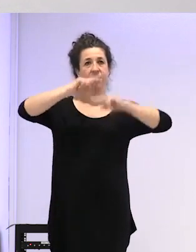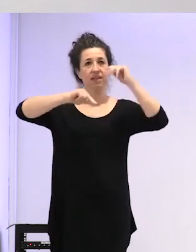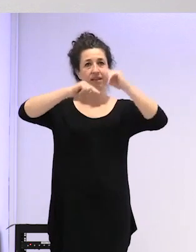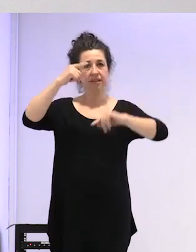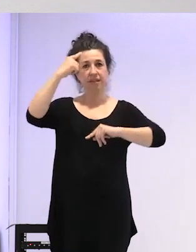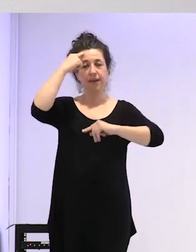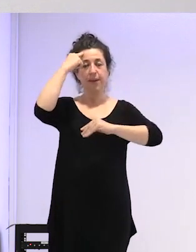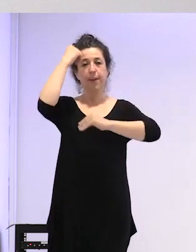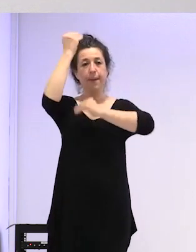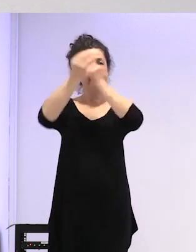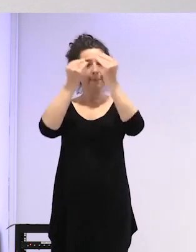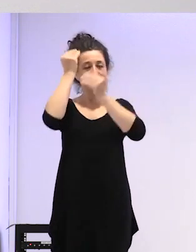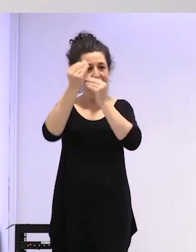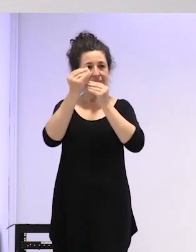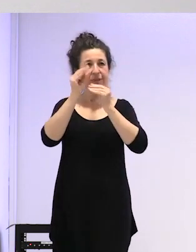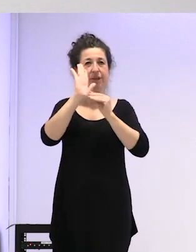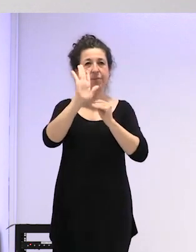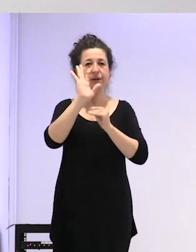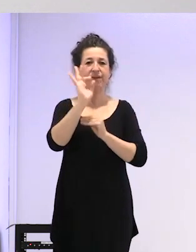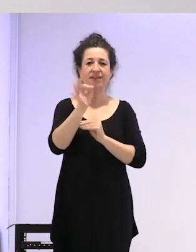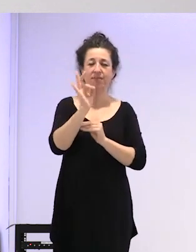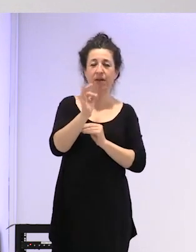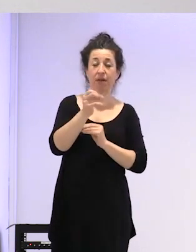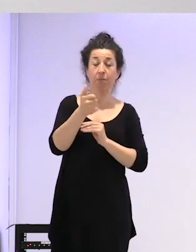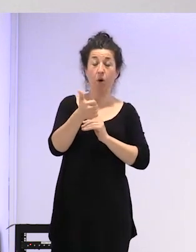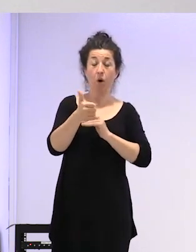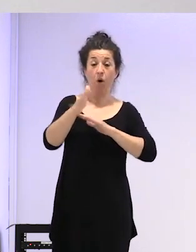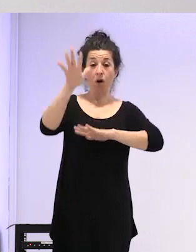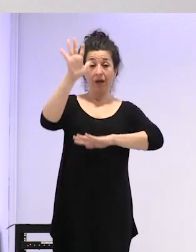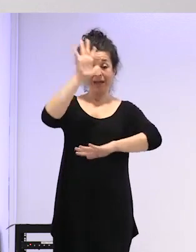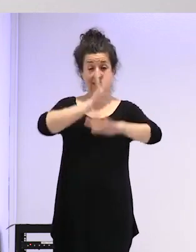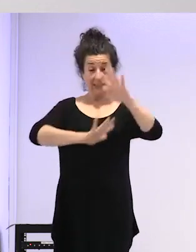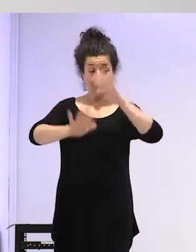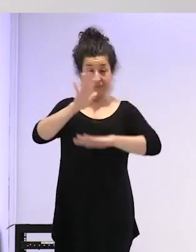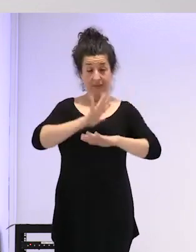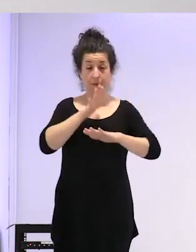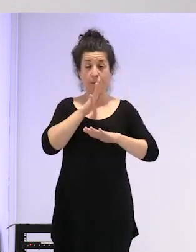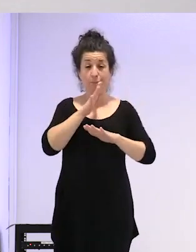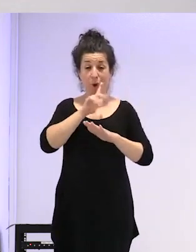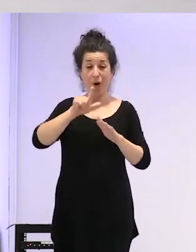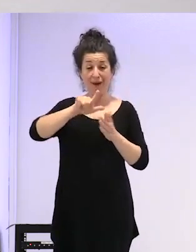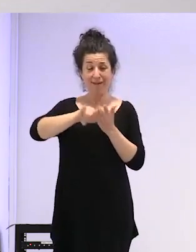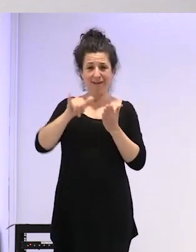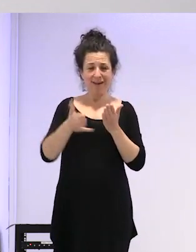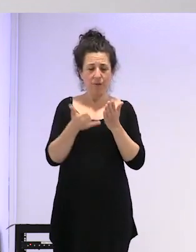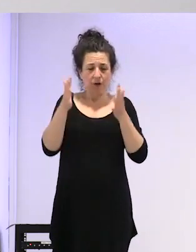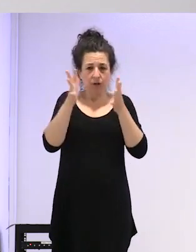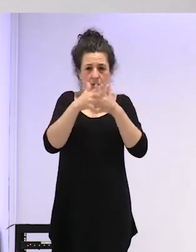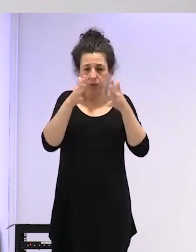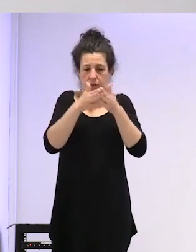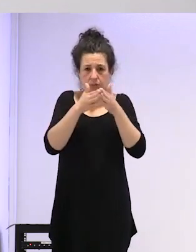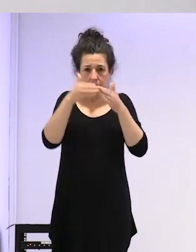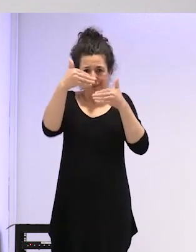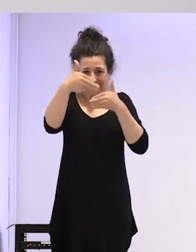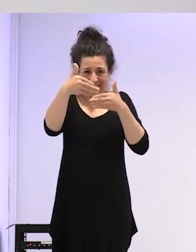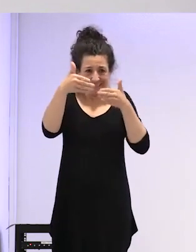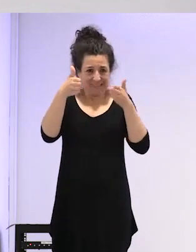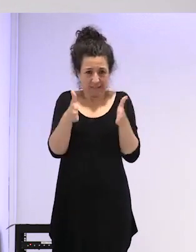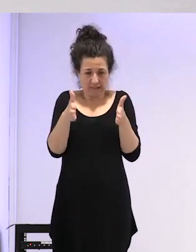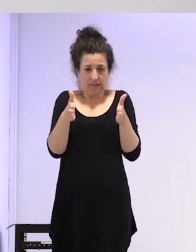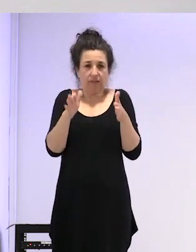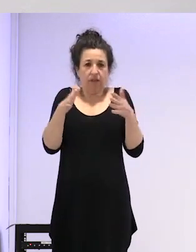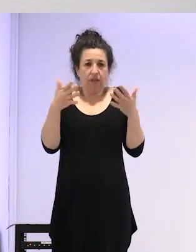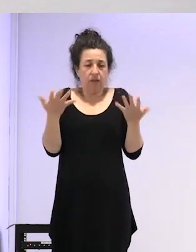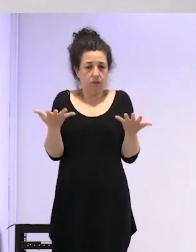pero sí que es verdad que es como muy complicado porque tenemos una estructura de lenguaje también muy cuadriculada y